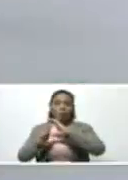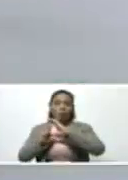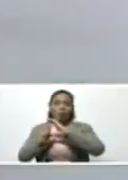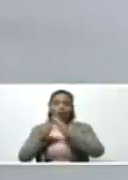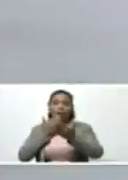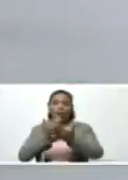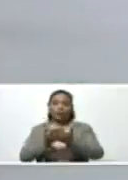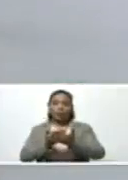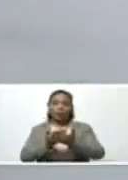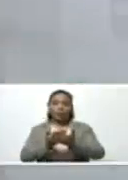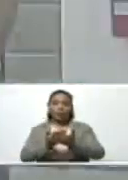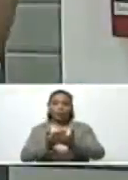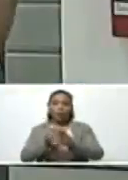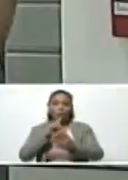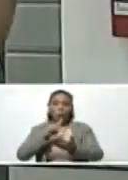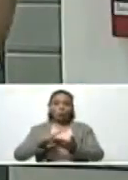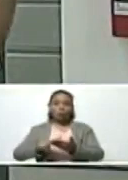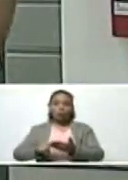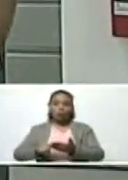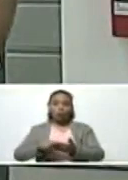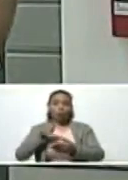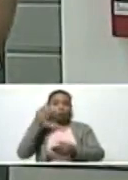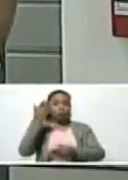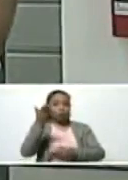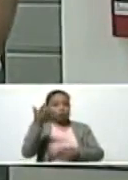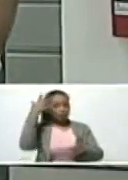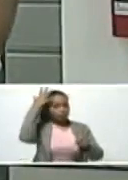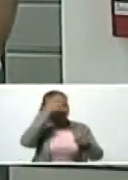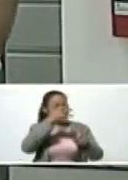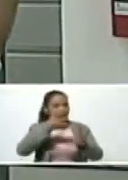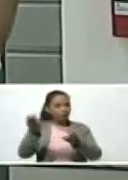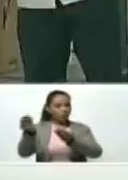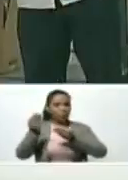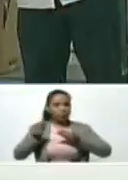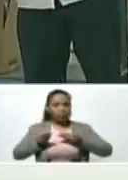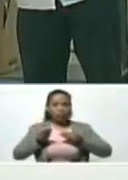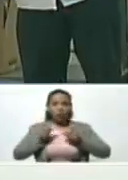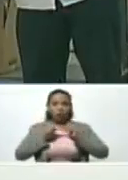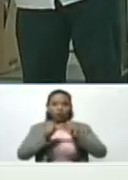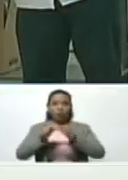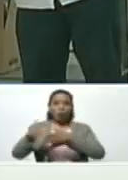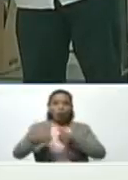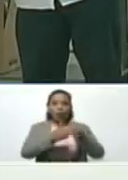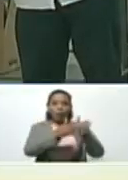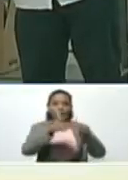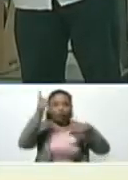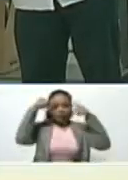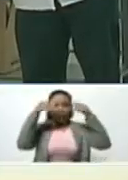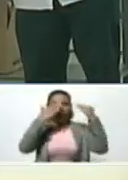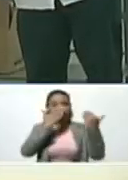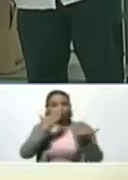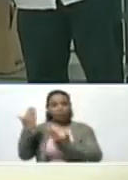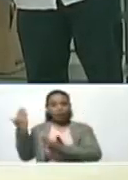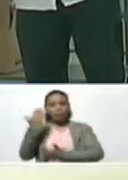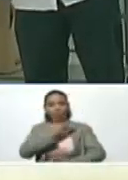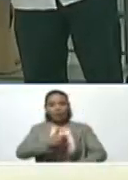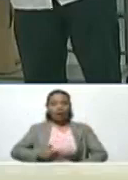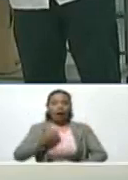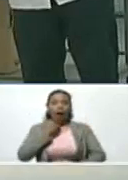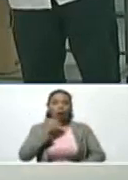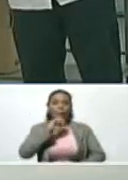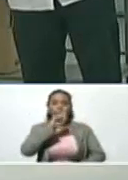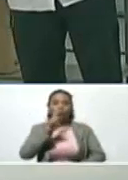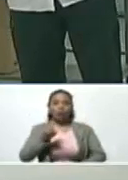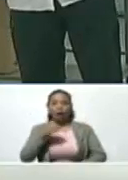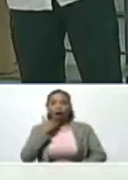Agradecido y cumpliendo sus instrucciones, seguimos el camino de Chávez. Adelante, presidente, por si tiene alguna pregunta,